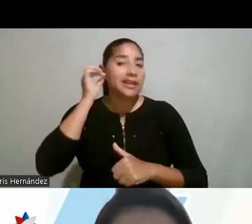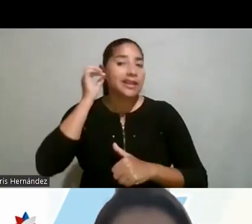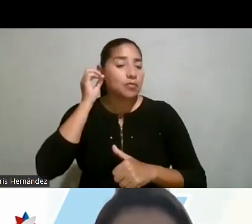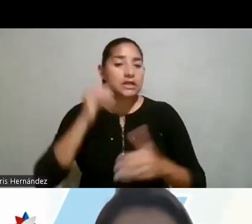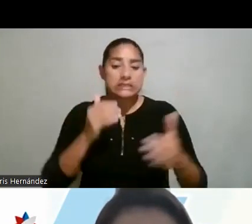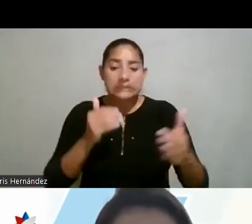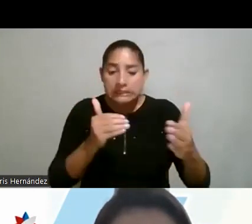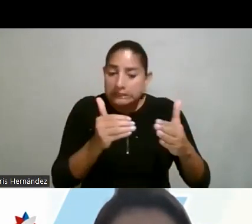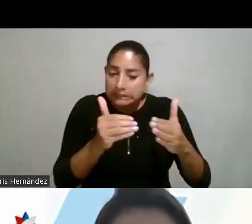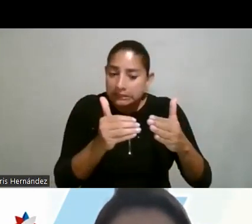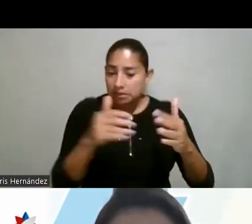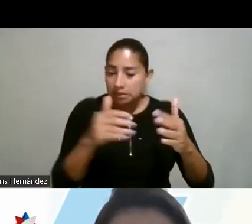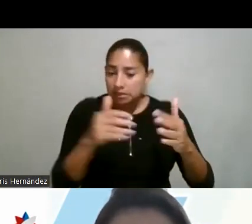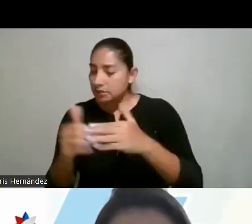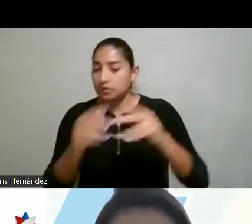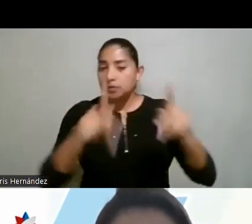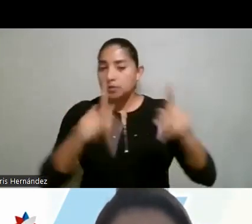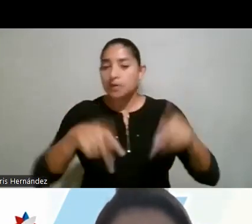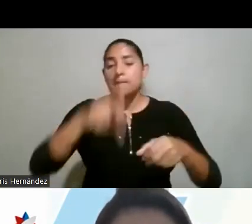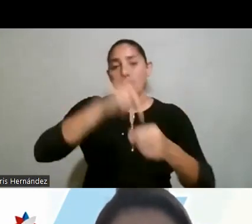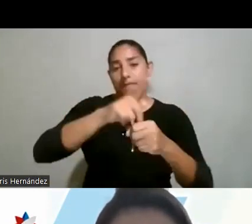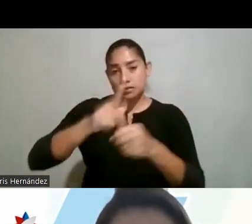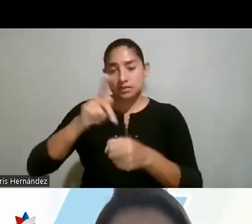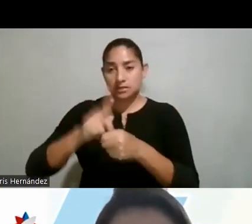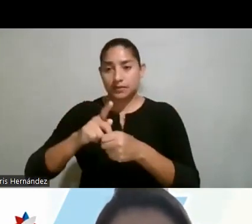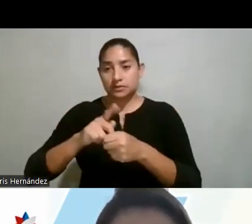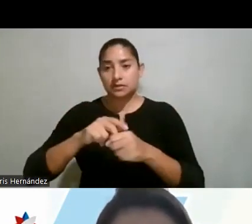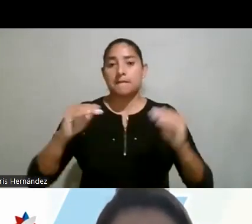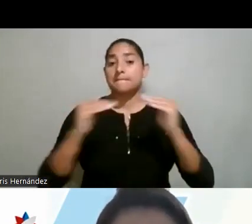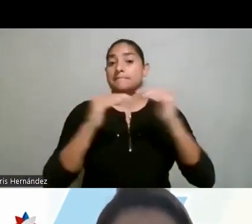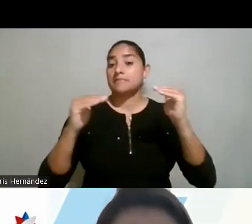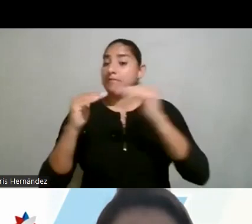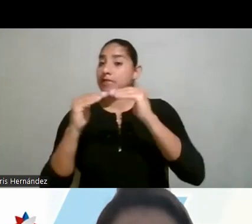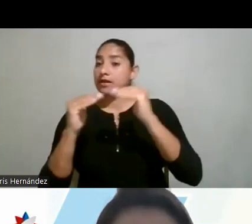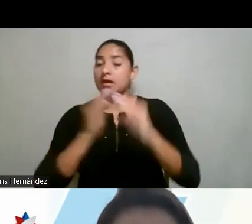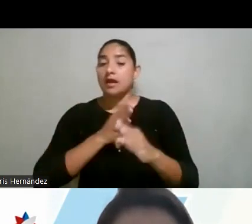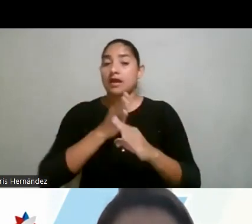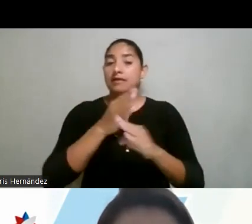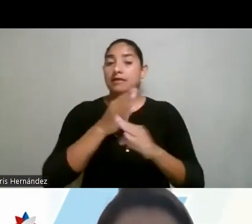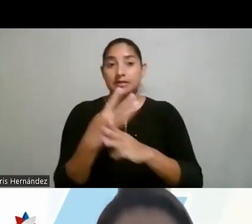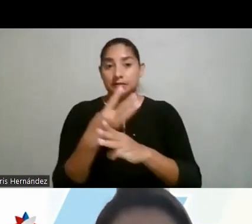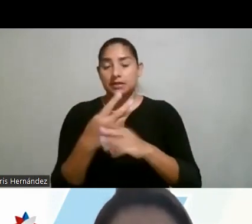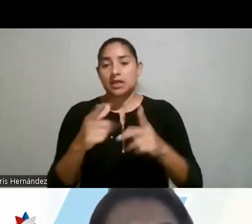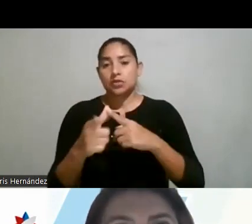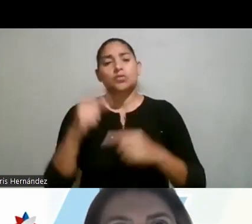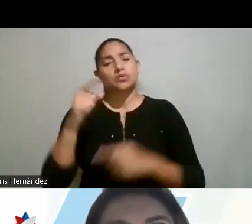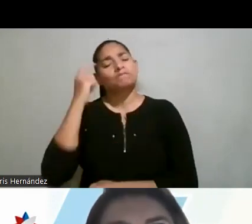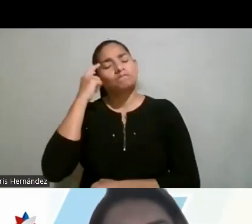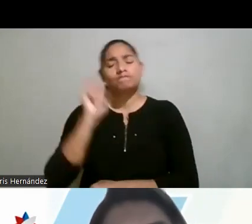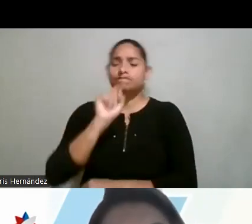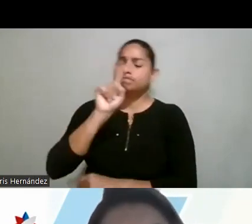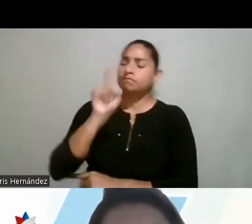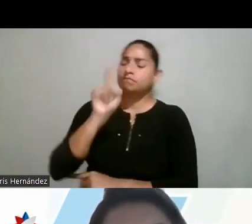acercando a una participación paritaria en la carrera de matemática. Entonces uno se pregunta